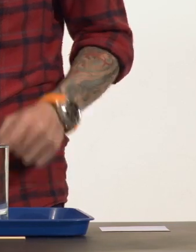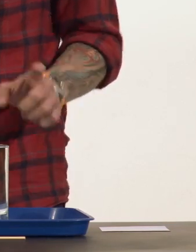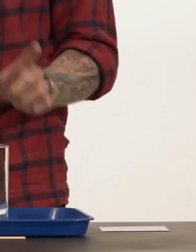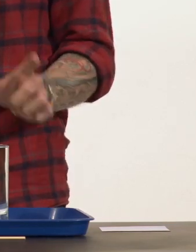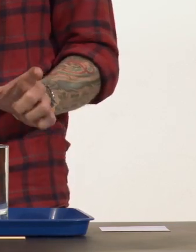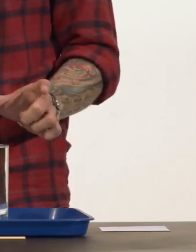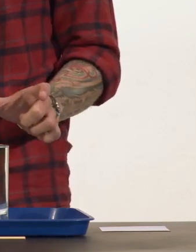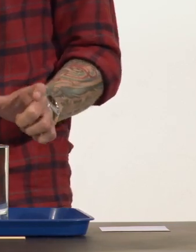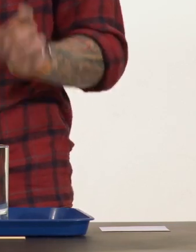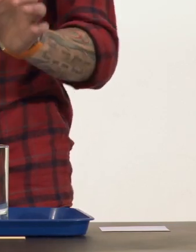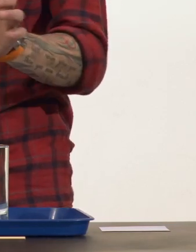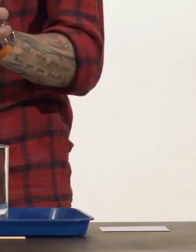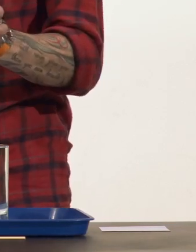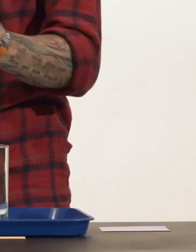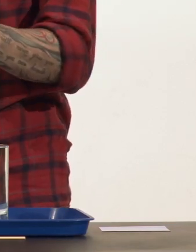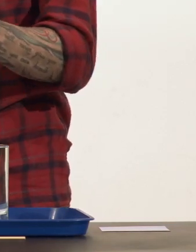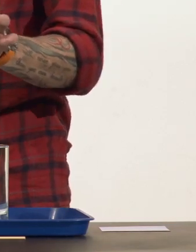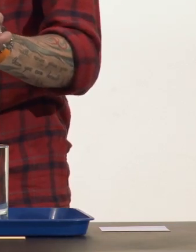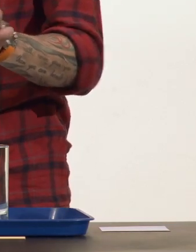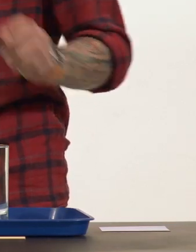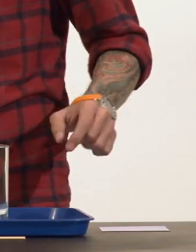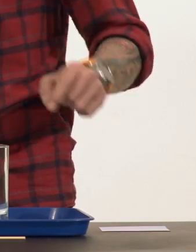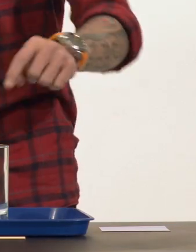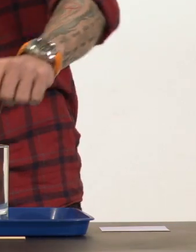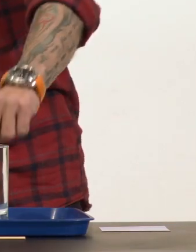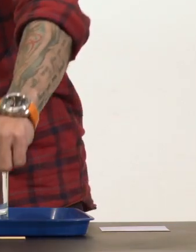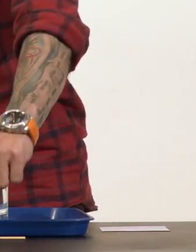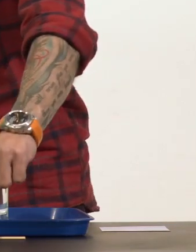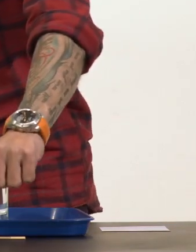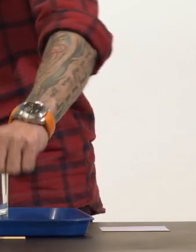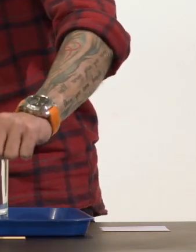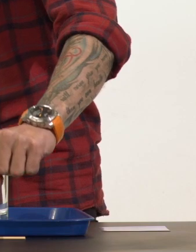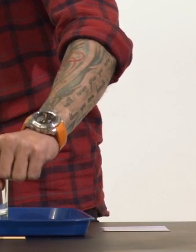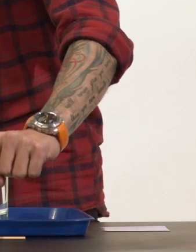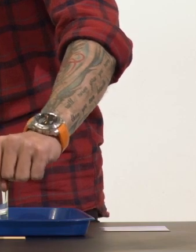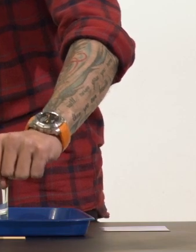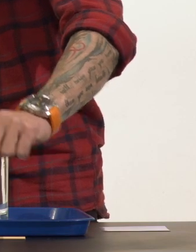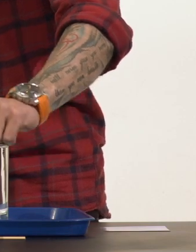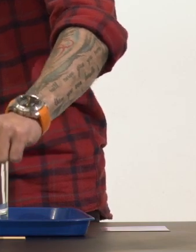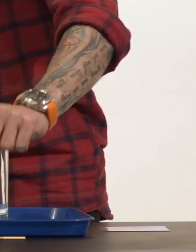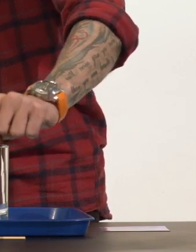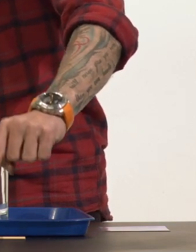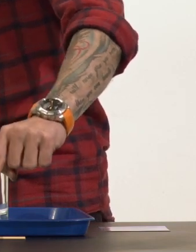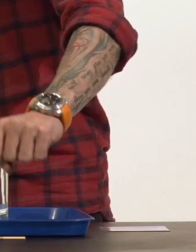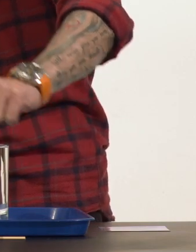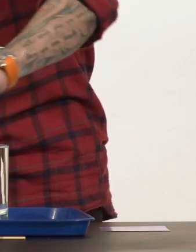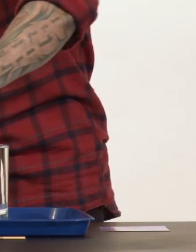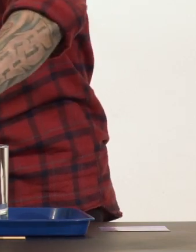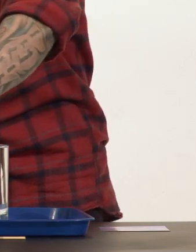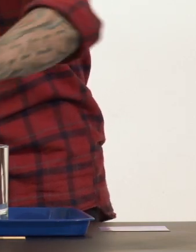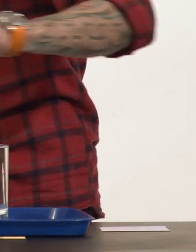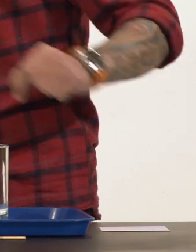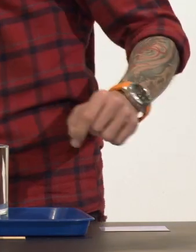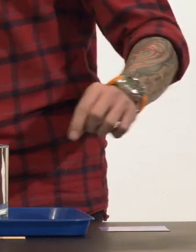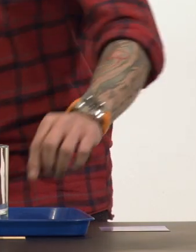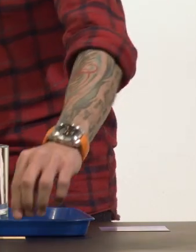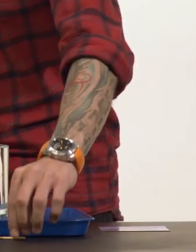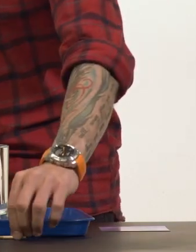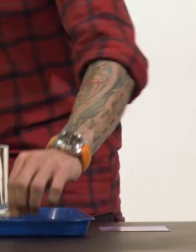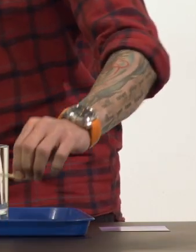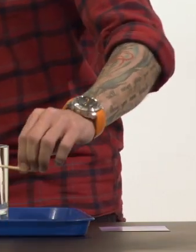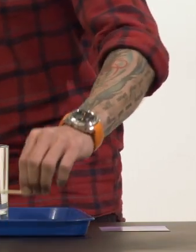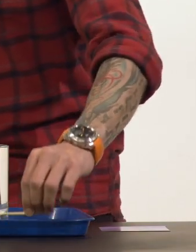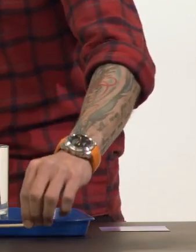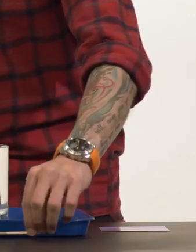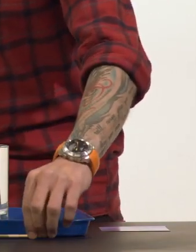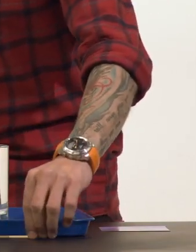fría. Esto es crítico. Tienen que ser los vasos exactamente iguales. Tenemos colorantes naturales, tanto de color rojo como color azul.